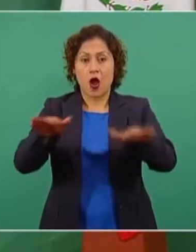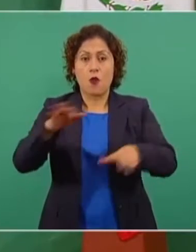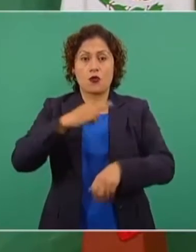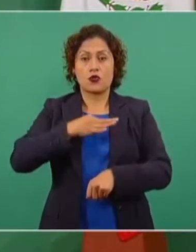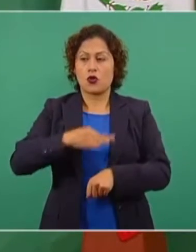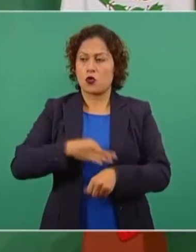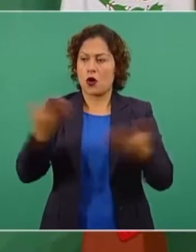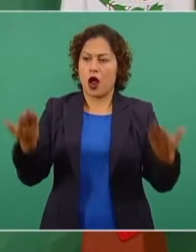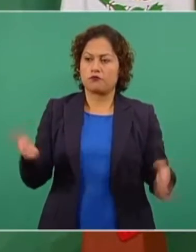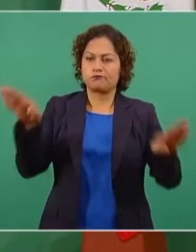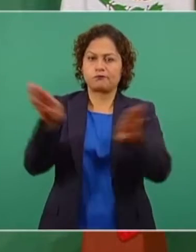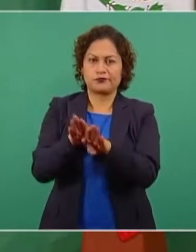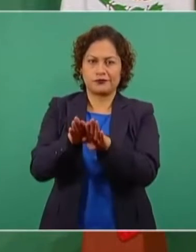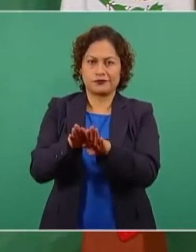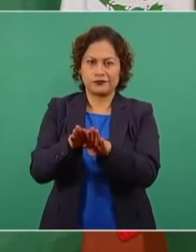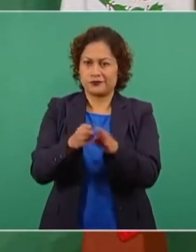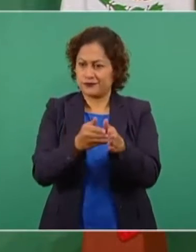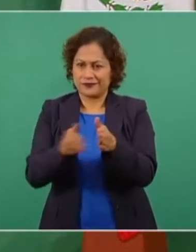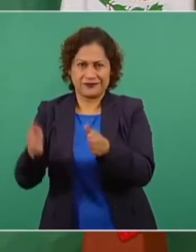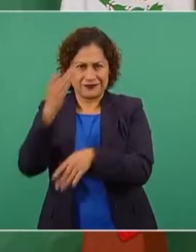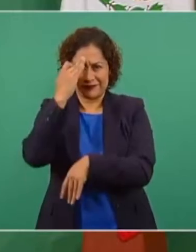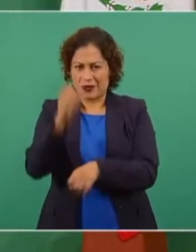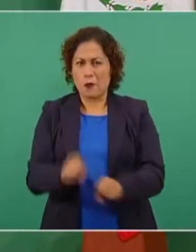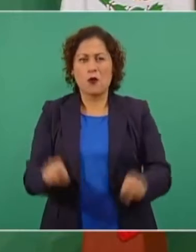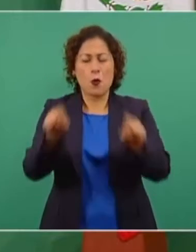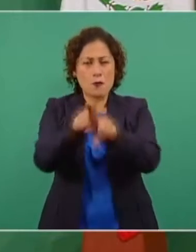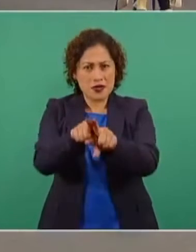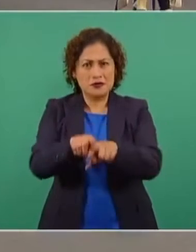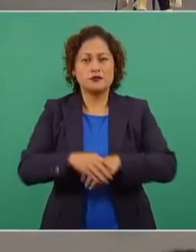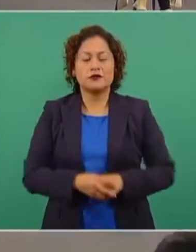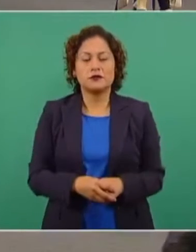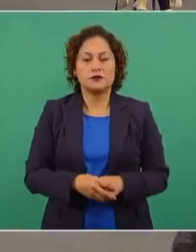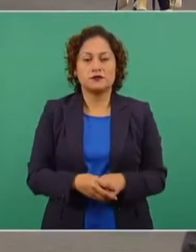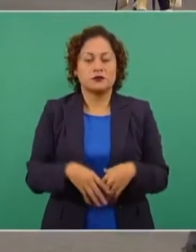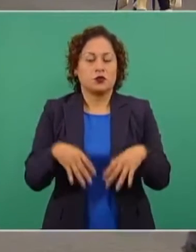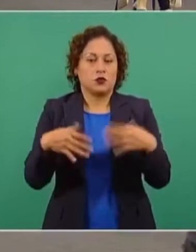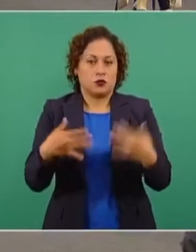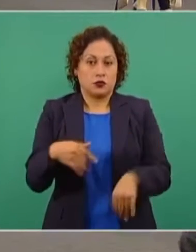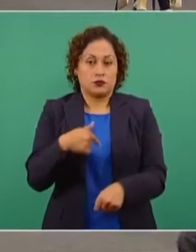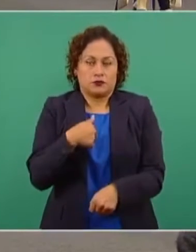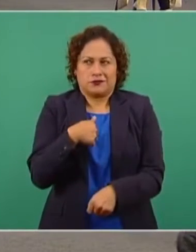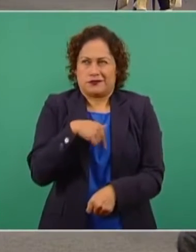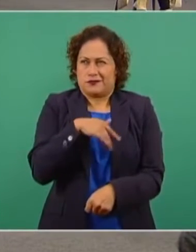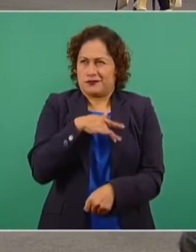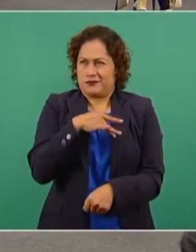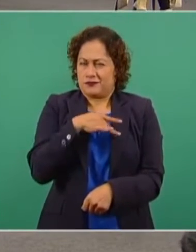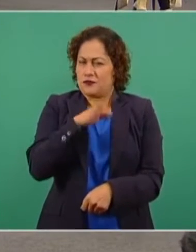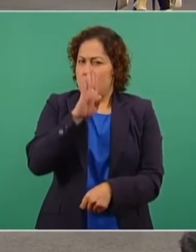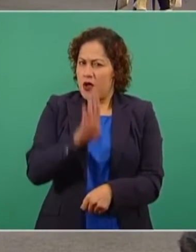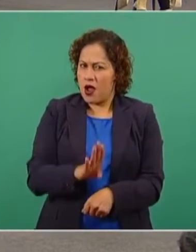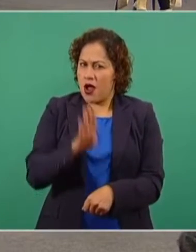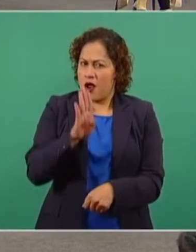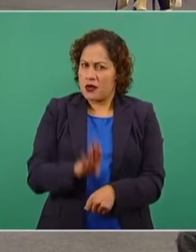diría que de manera intencional se saturó